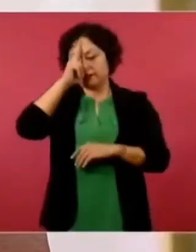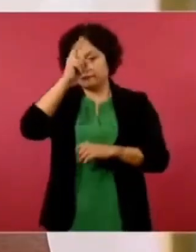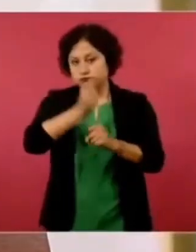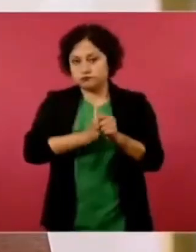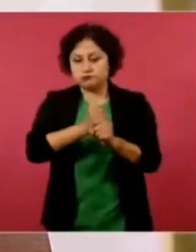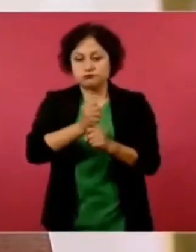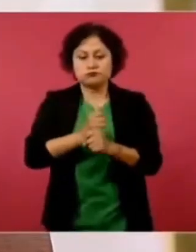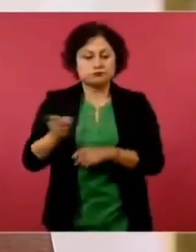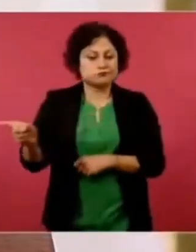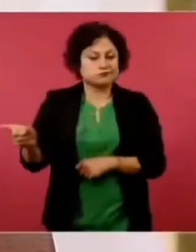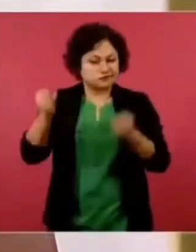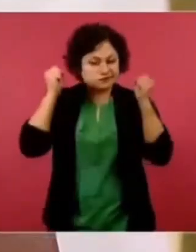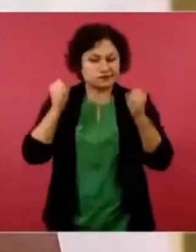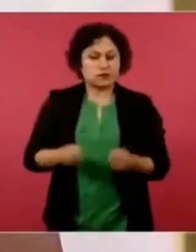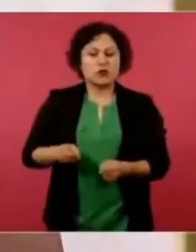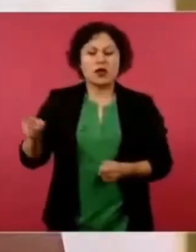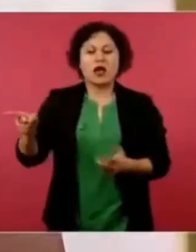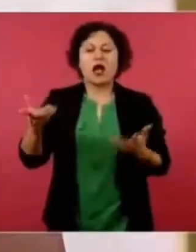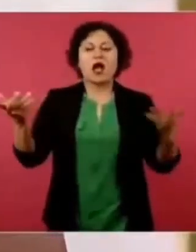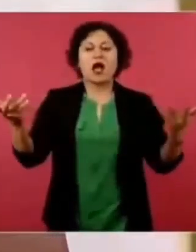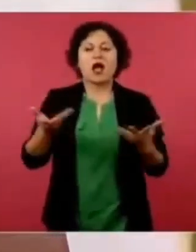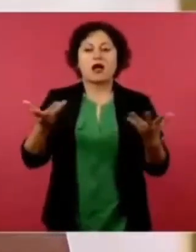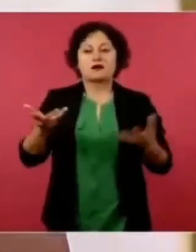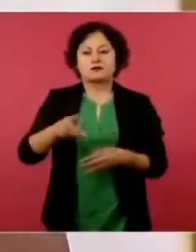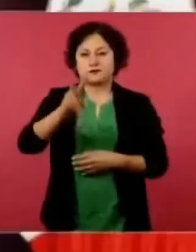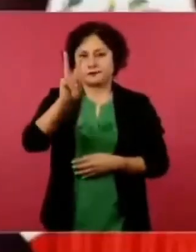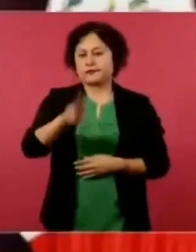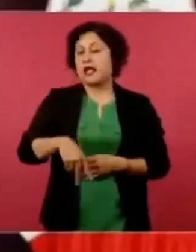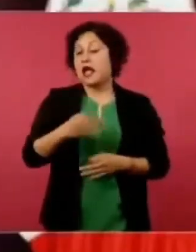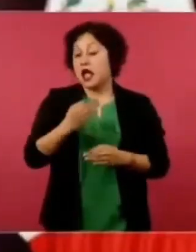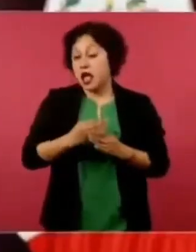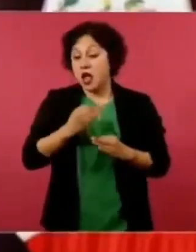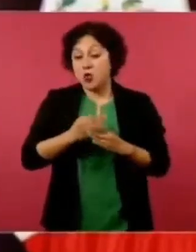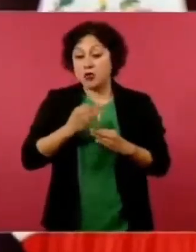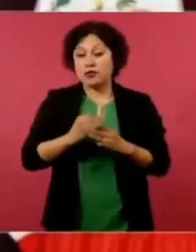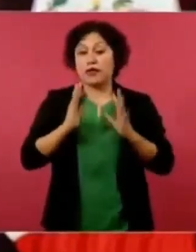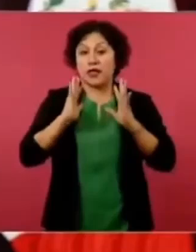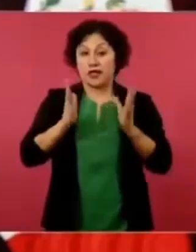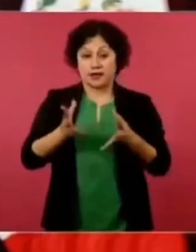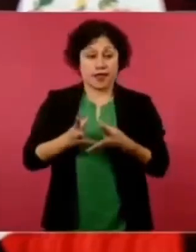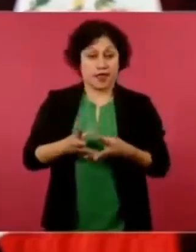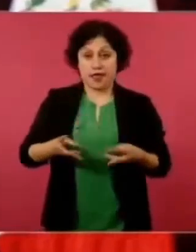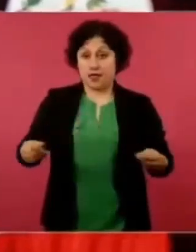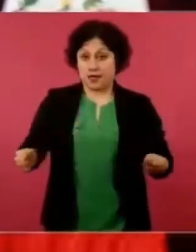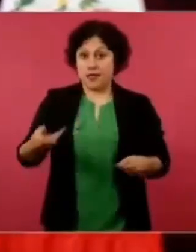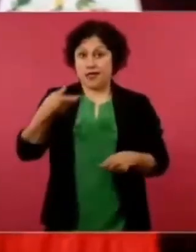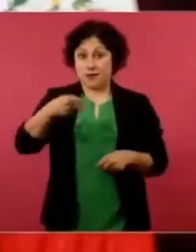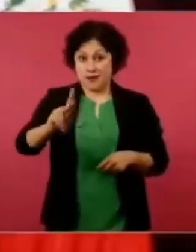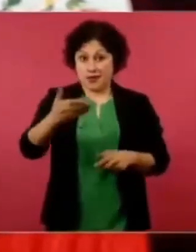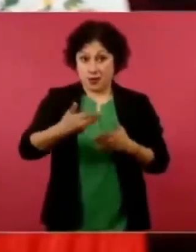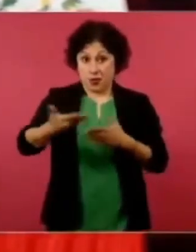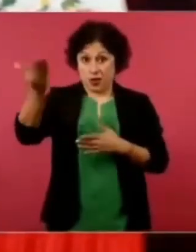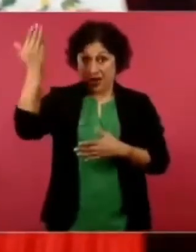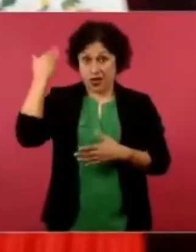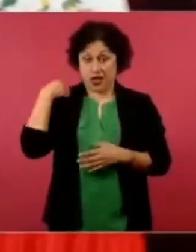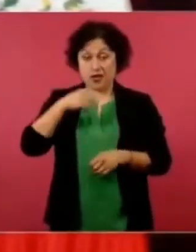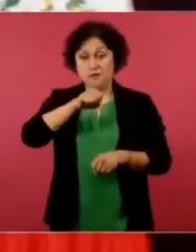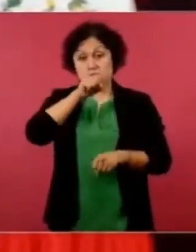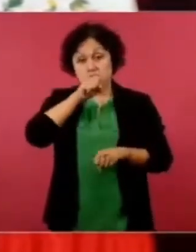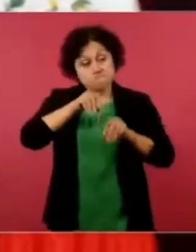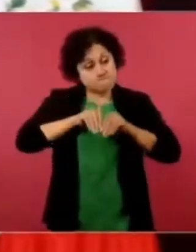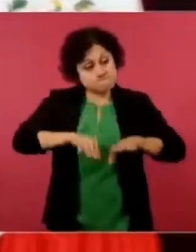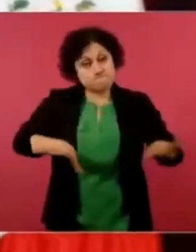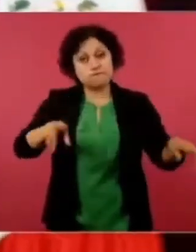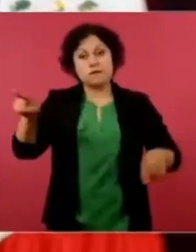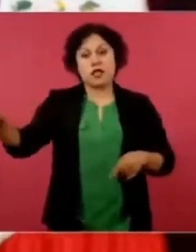Esto que ya desapareció, pero durante la campaña se